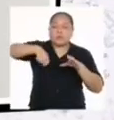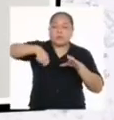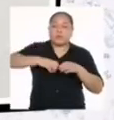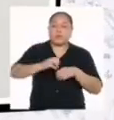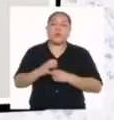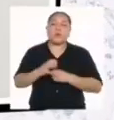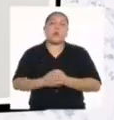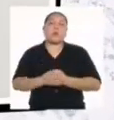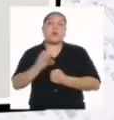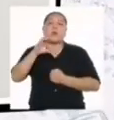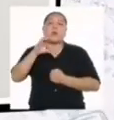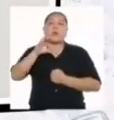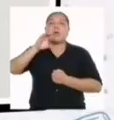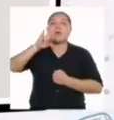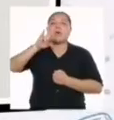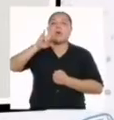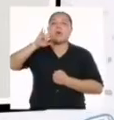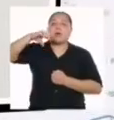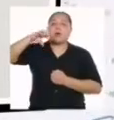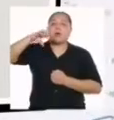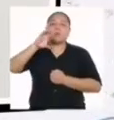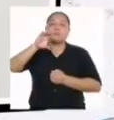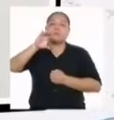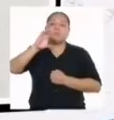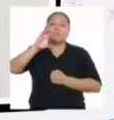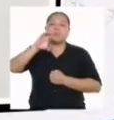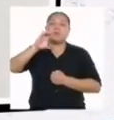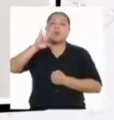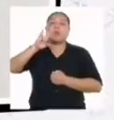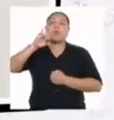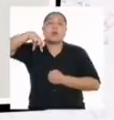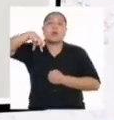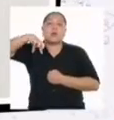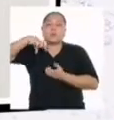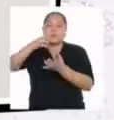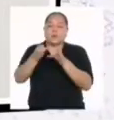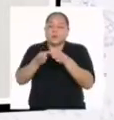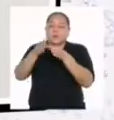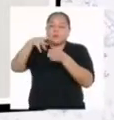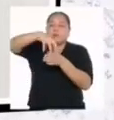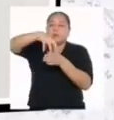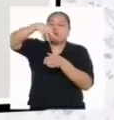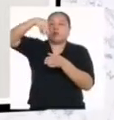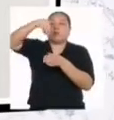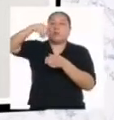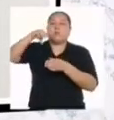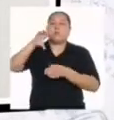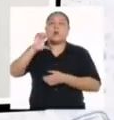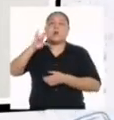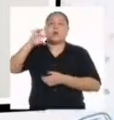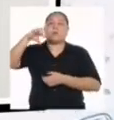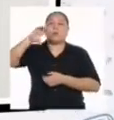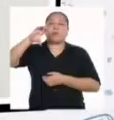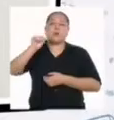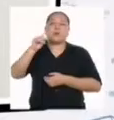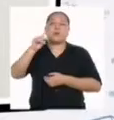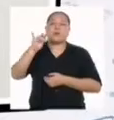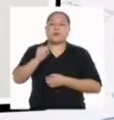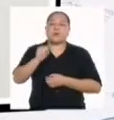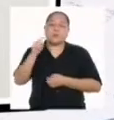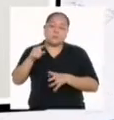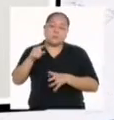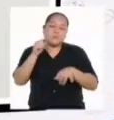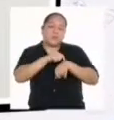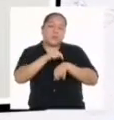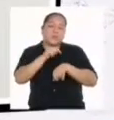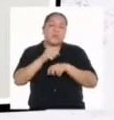Y me gusta pasar tiempo mucho con mi mamá Porque me hace sentir feliz Porque ahora que estoy en pandemia en casa En